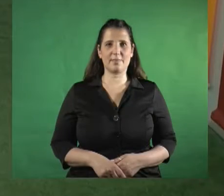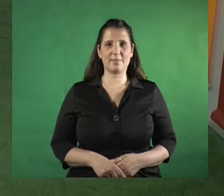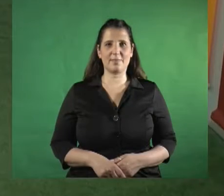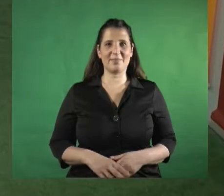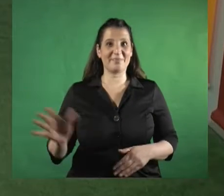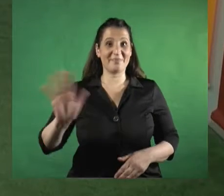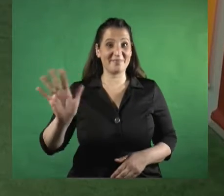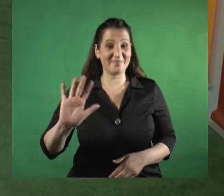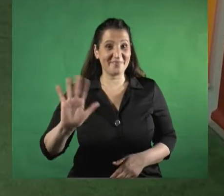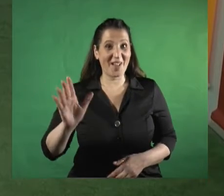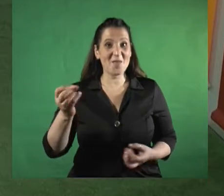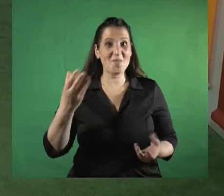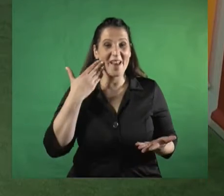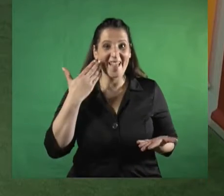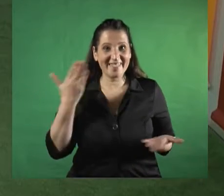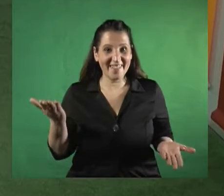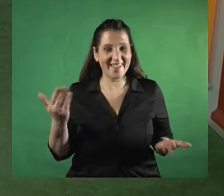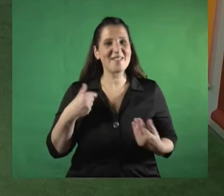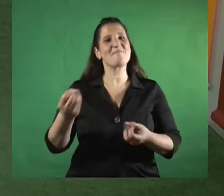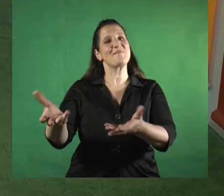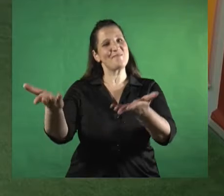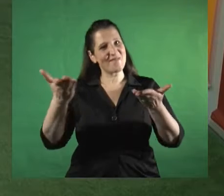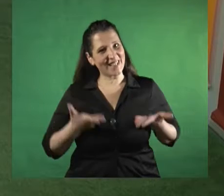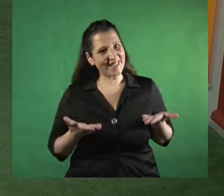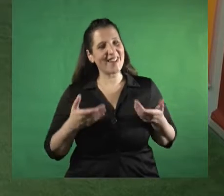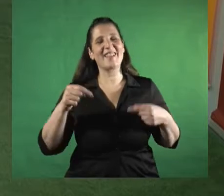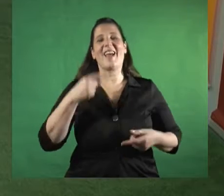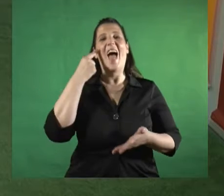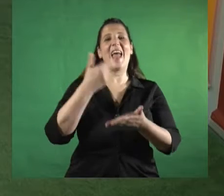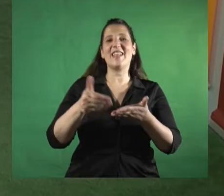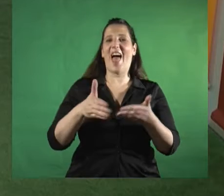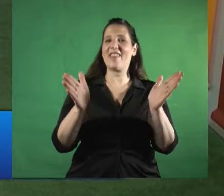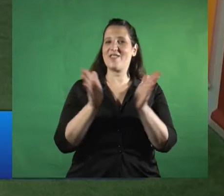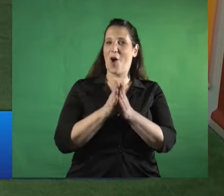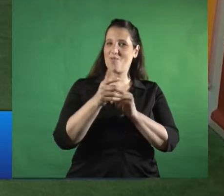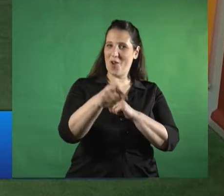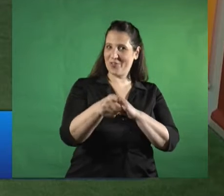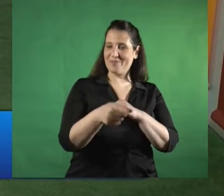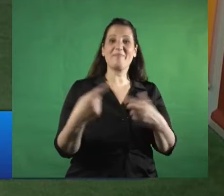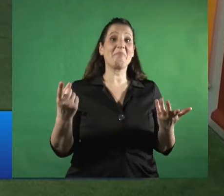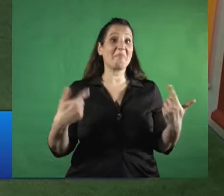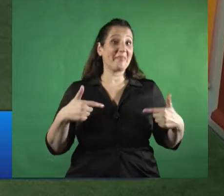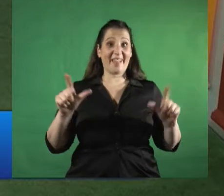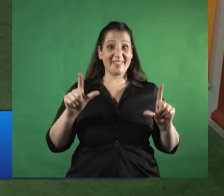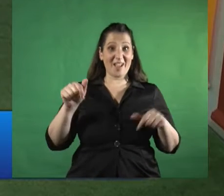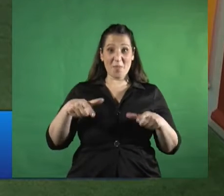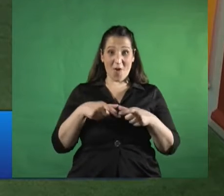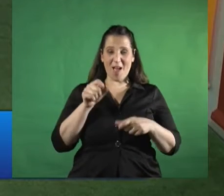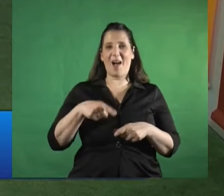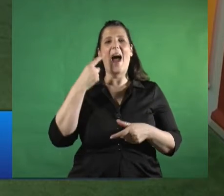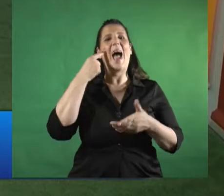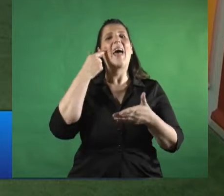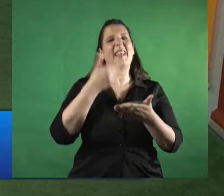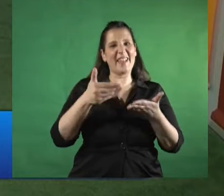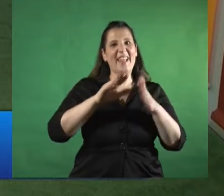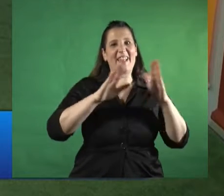¡Hola! Buenas tardes. Les damos la bienvenida a Inadi con Voz, un programa del Instituto Nacional contra la Discriminación,